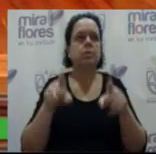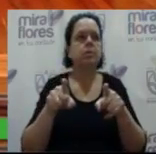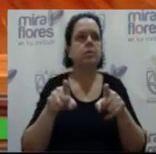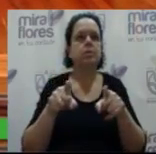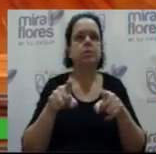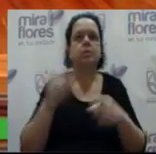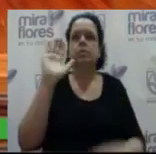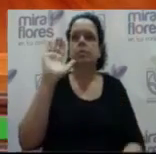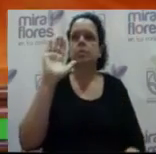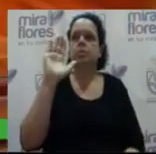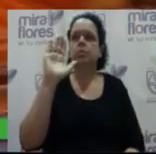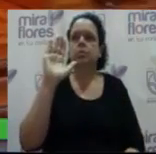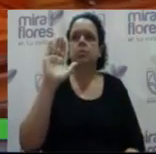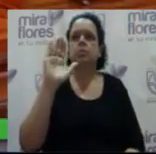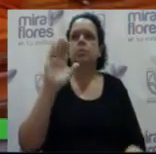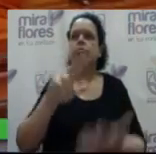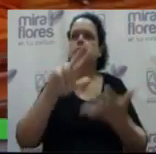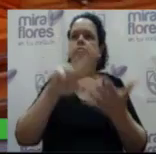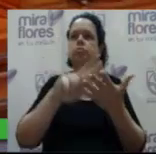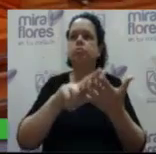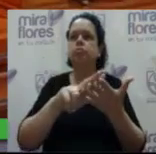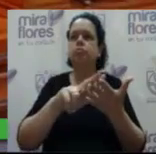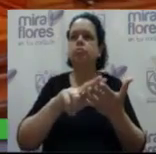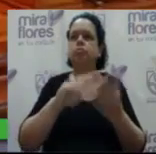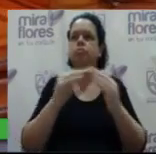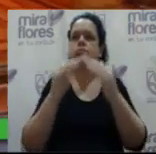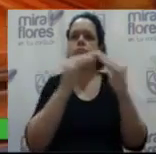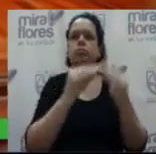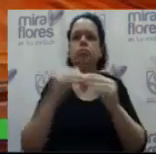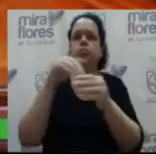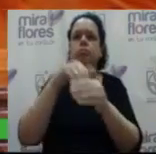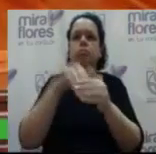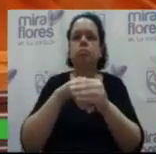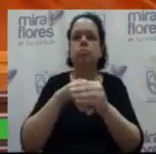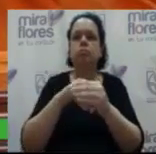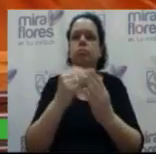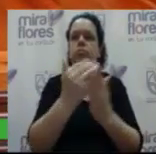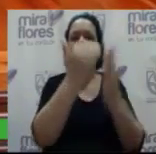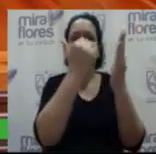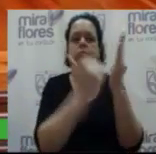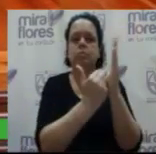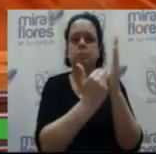conformidad. Se aprueba por unanimidad de votos. Muchísimas gracias. Siguiente punto, por favor.